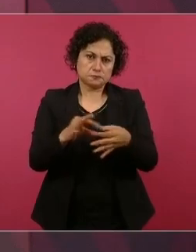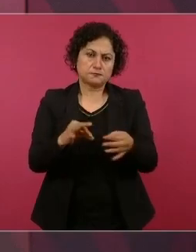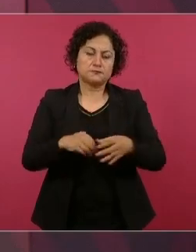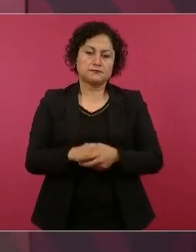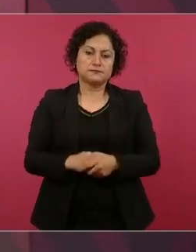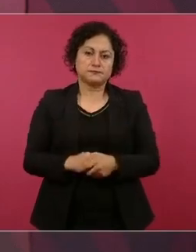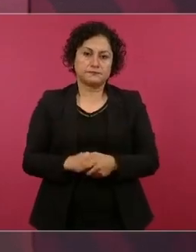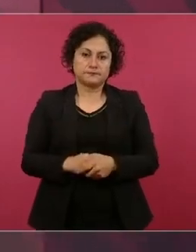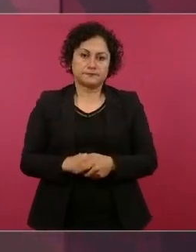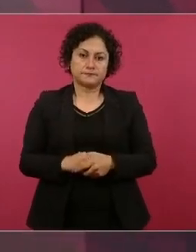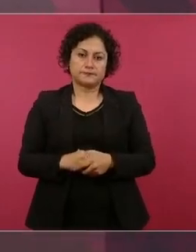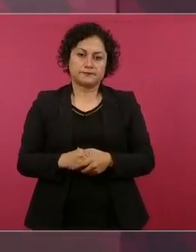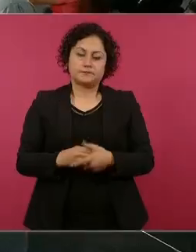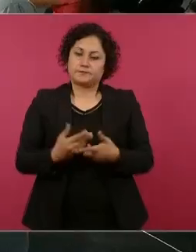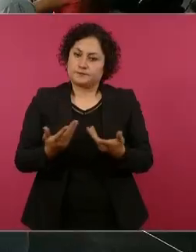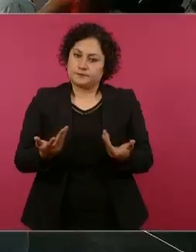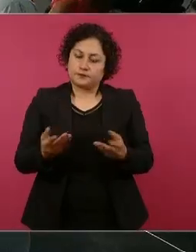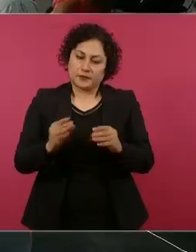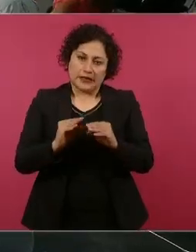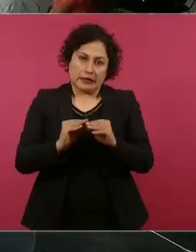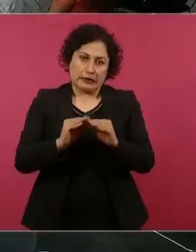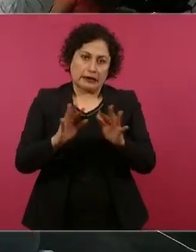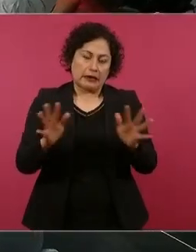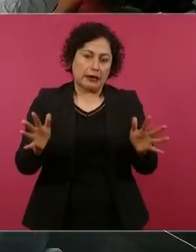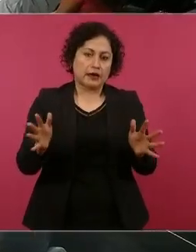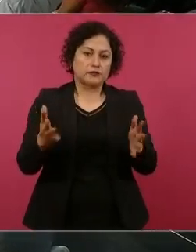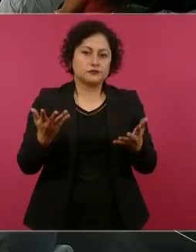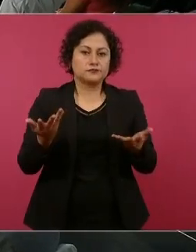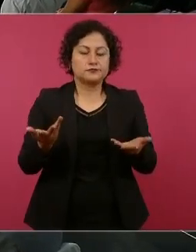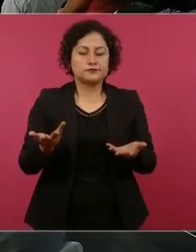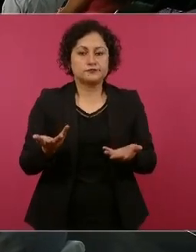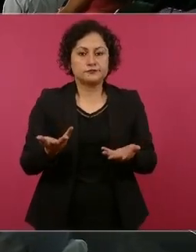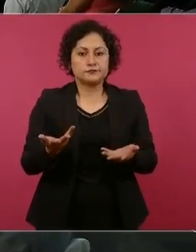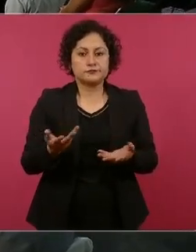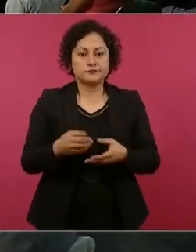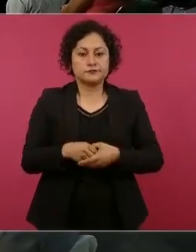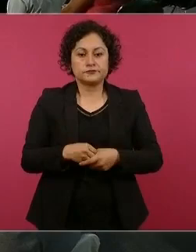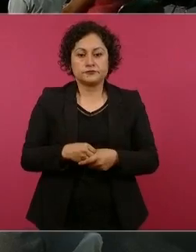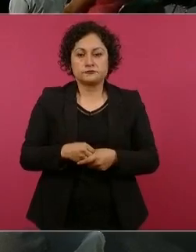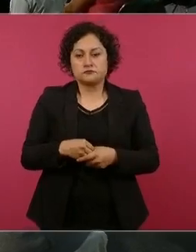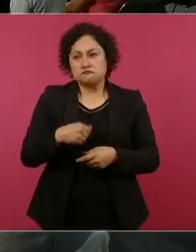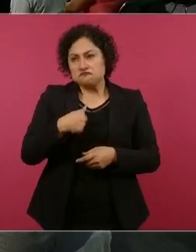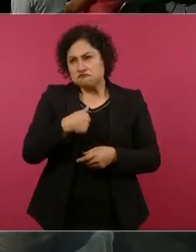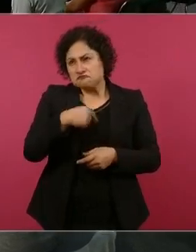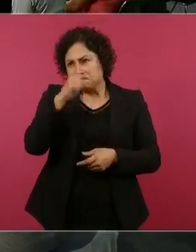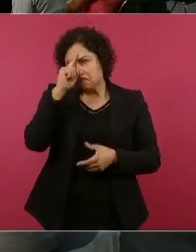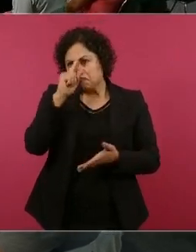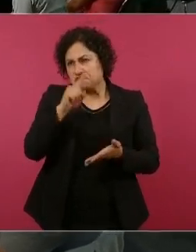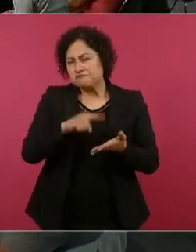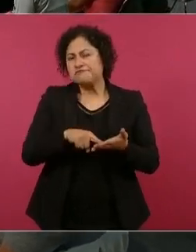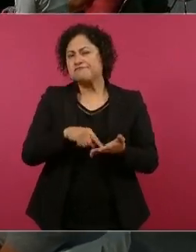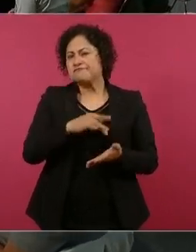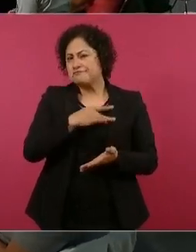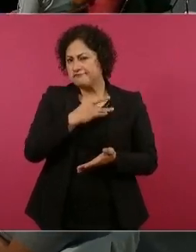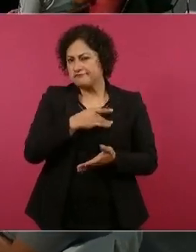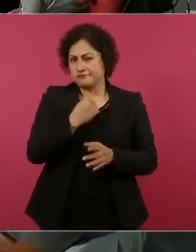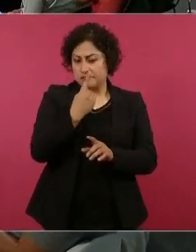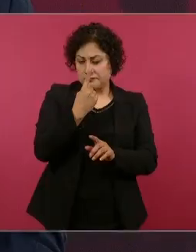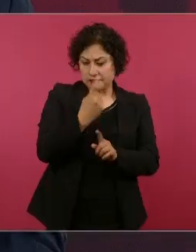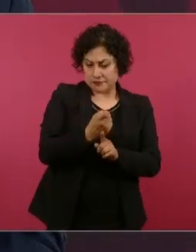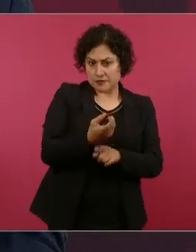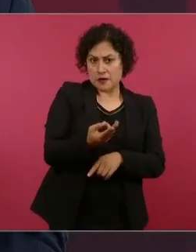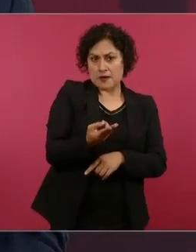Nos va a llevar algún tiempo, yo espero que en un mes después del día primero